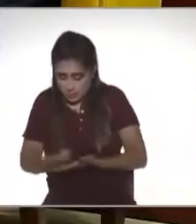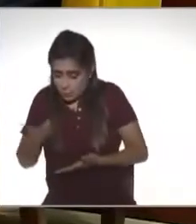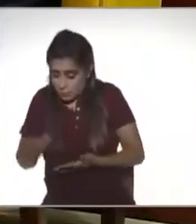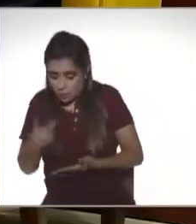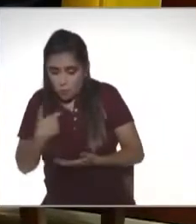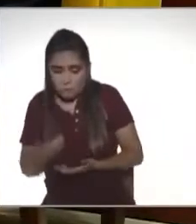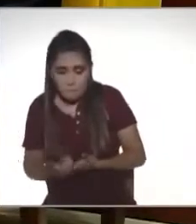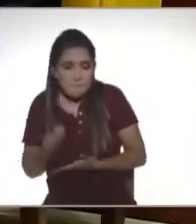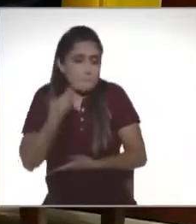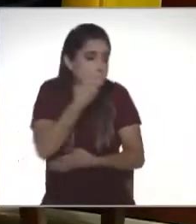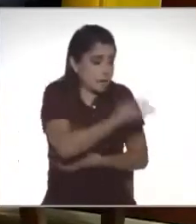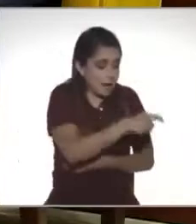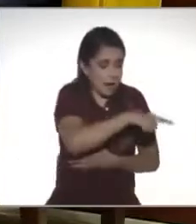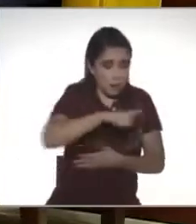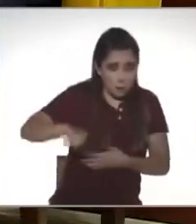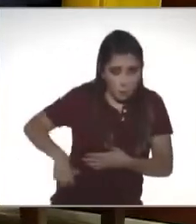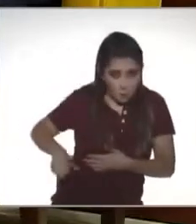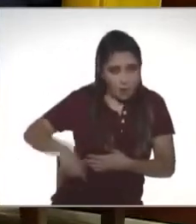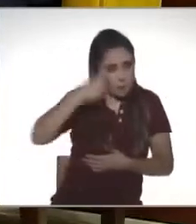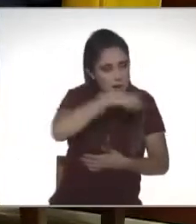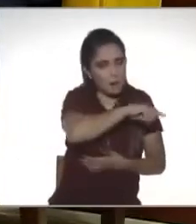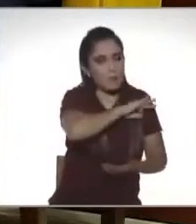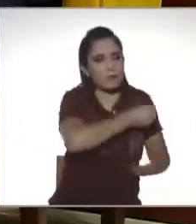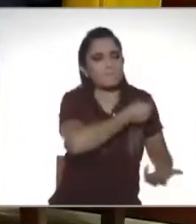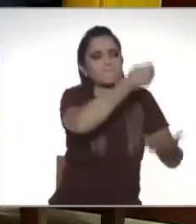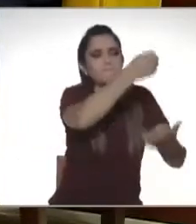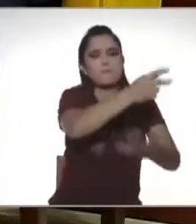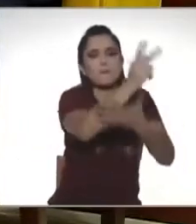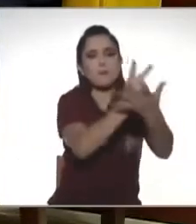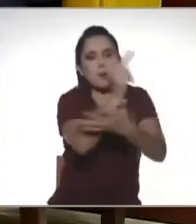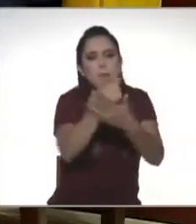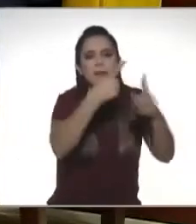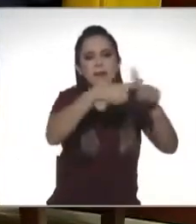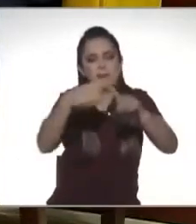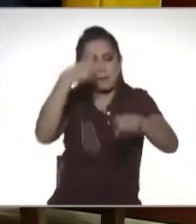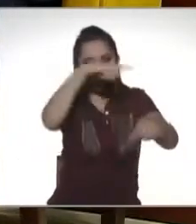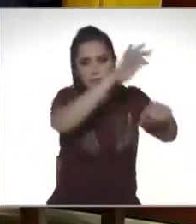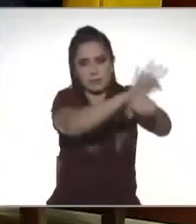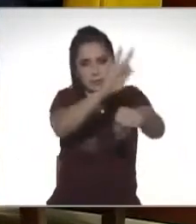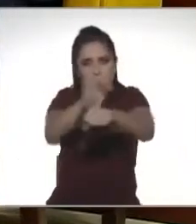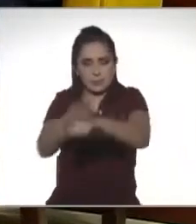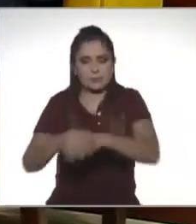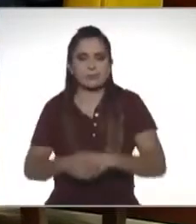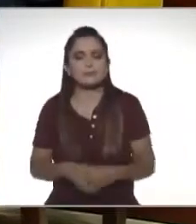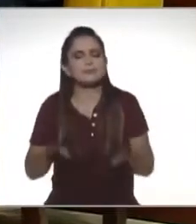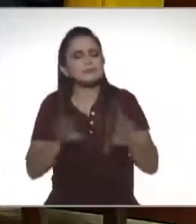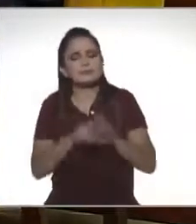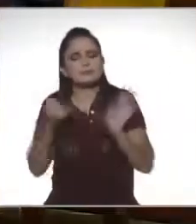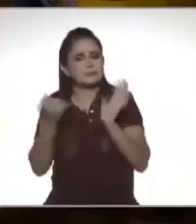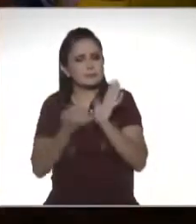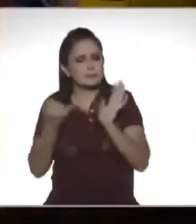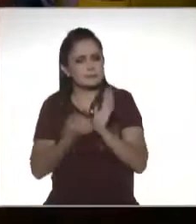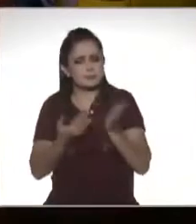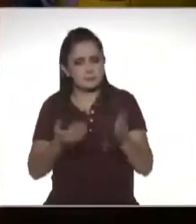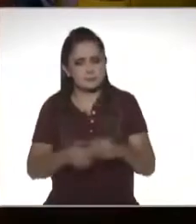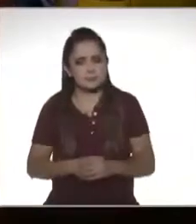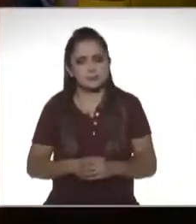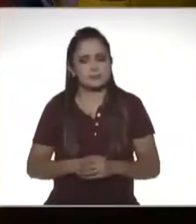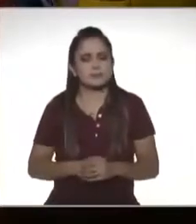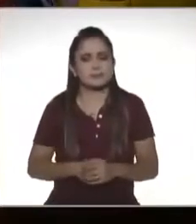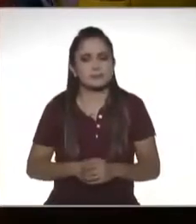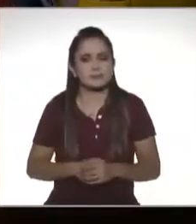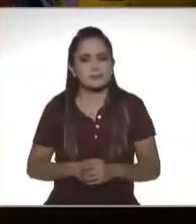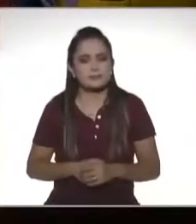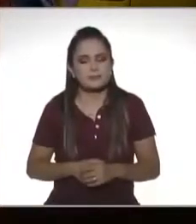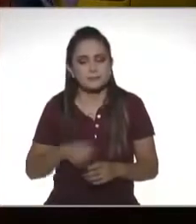Estado pueda operar. ¿Y cuáles son estas operaciones que el Estado puede realizar cuando yo pago mis impuestos? En este caso,